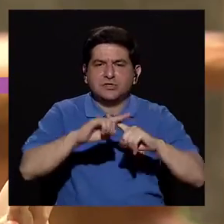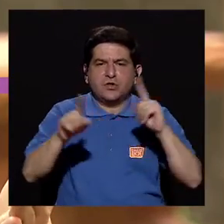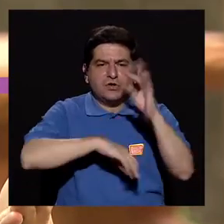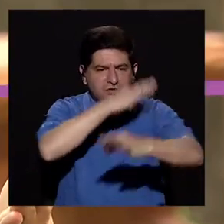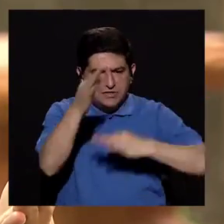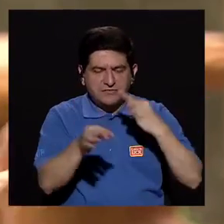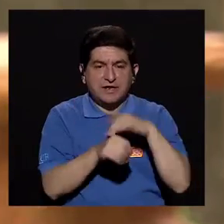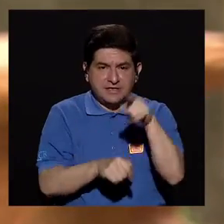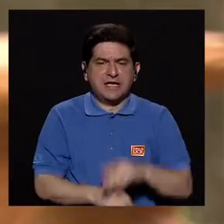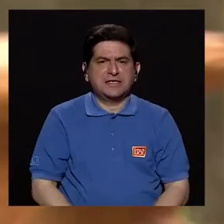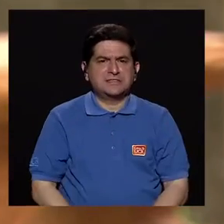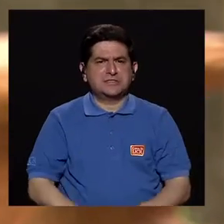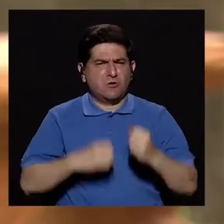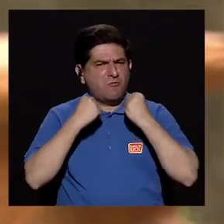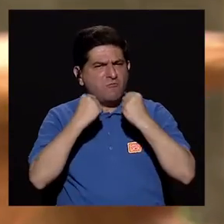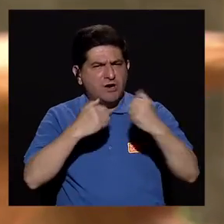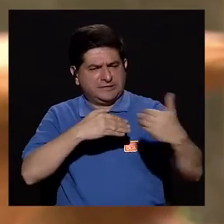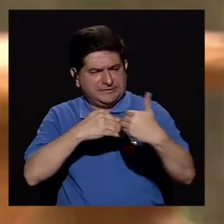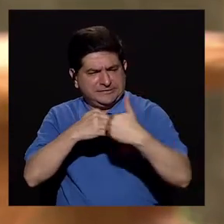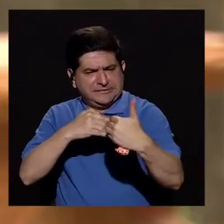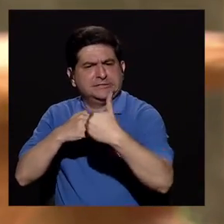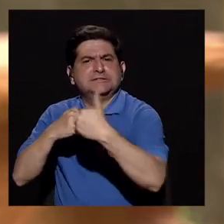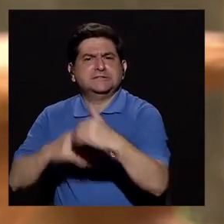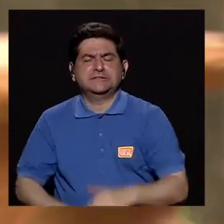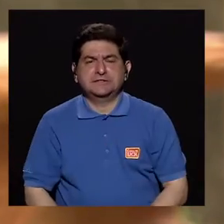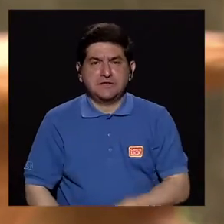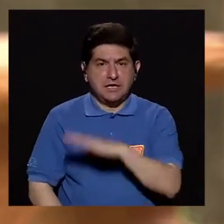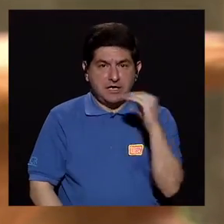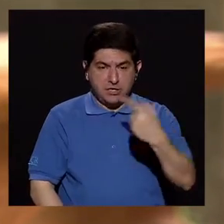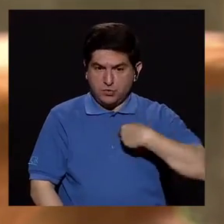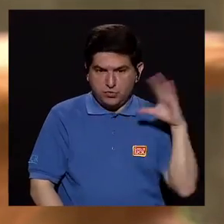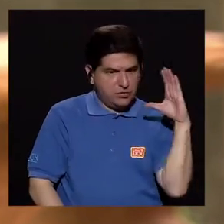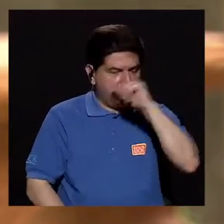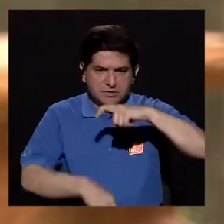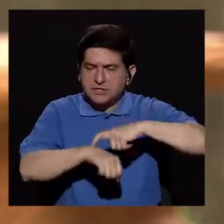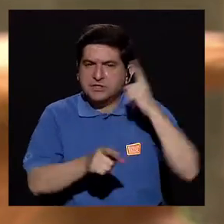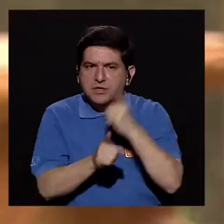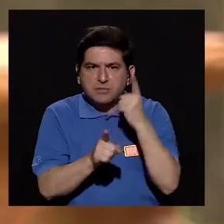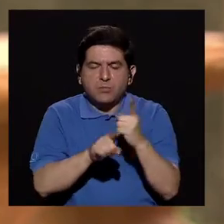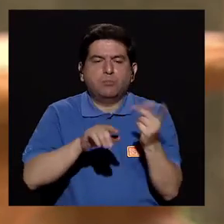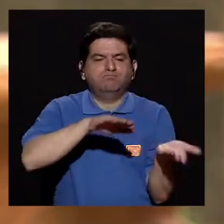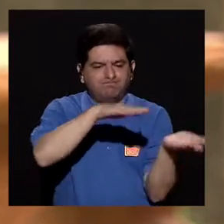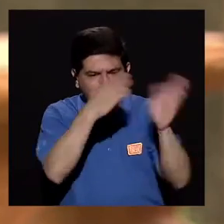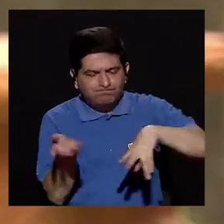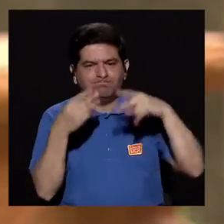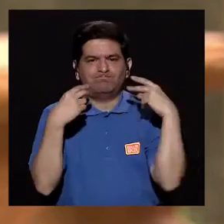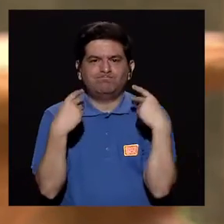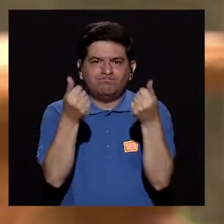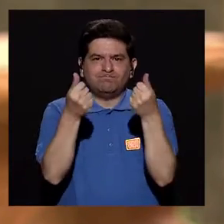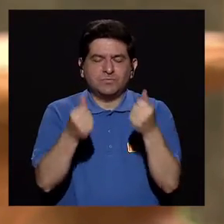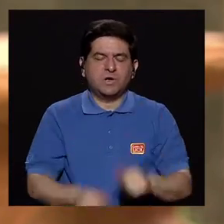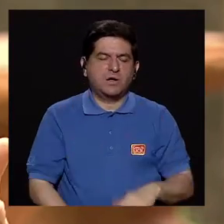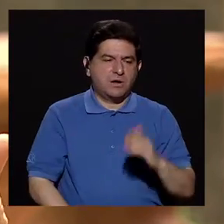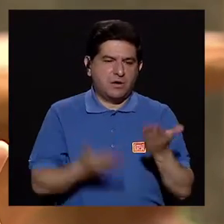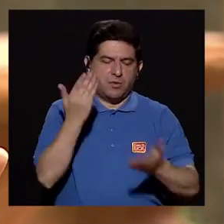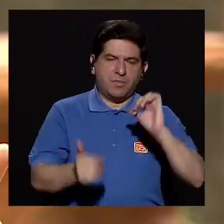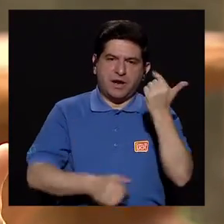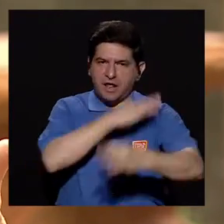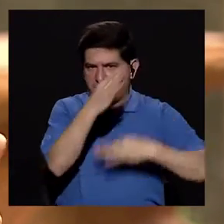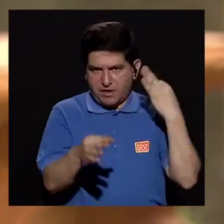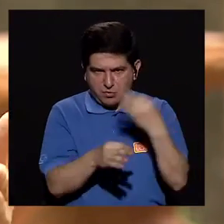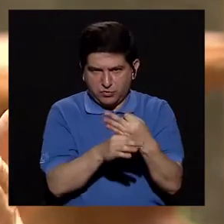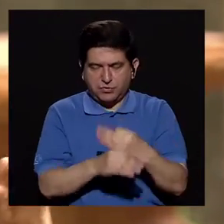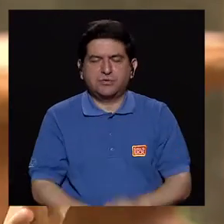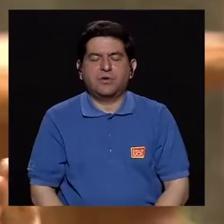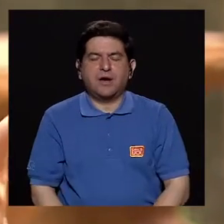tipos de cáncer de piel que hay es el más agresivo. Y el que si uno no lo detecta a tiempo puede matar mucho más fácilmente que los otros tipos.